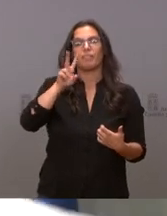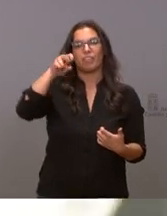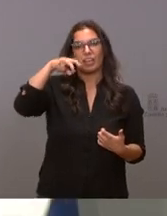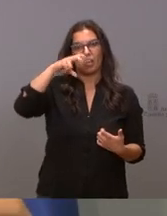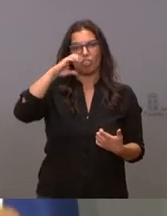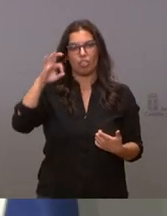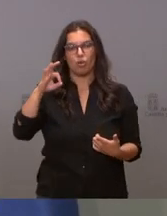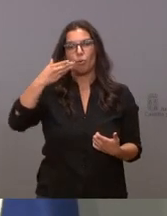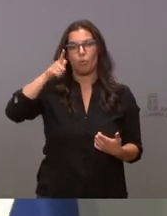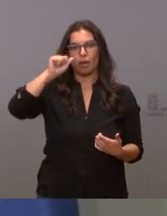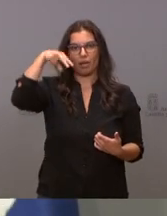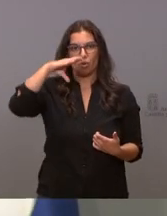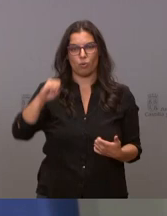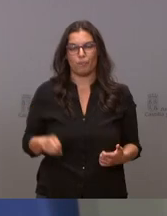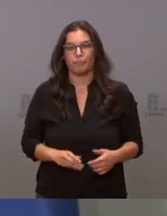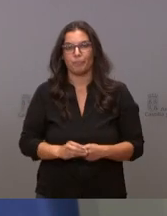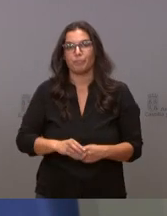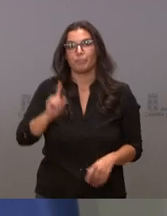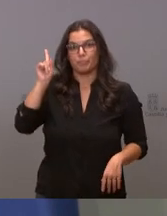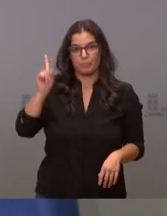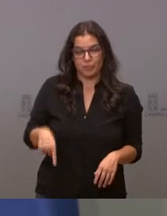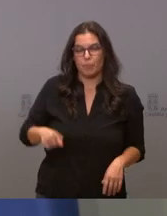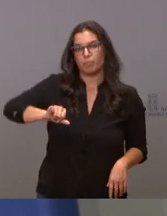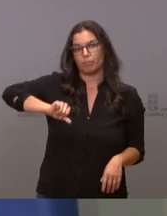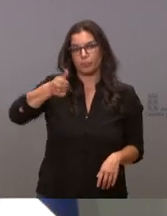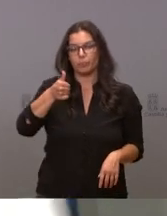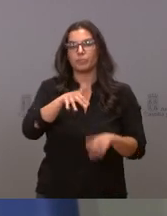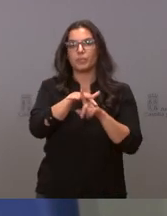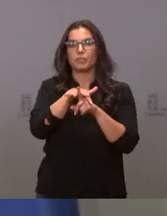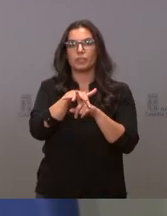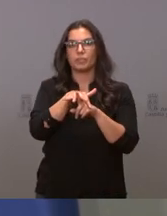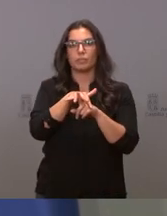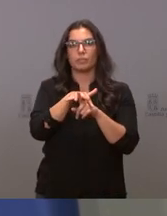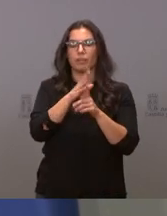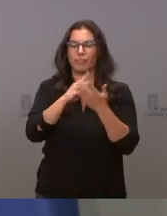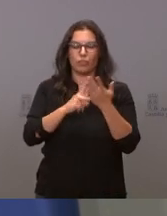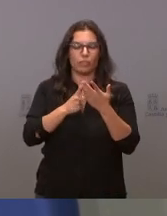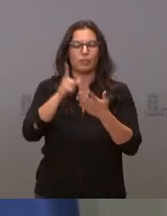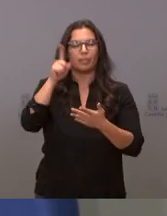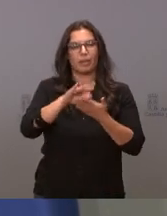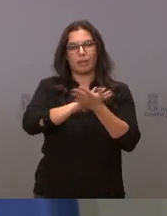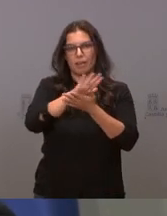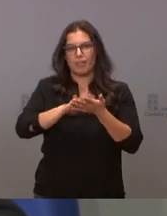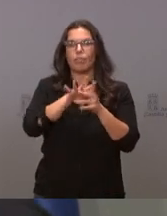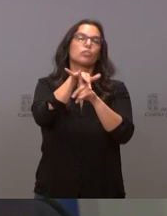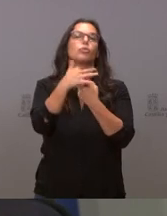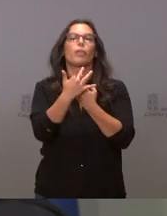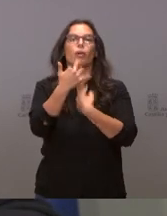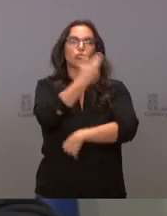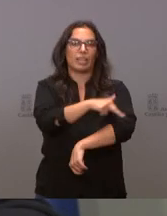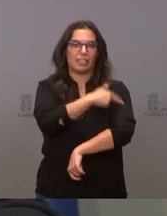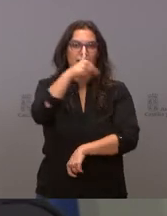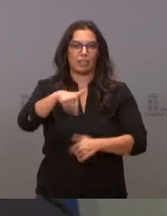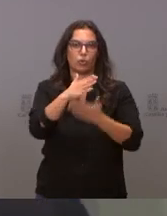También se ha dado repaso a la situación sanitaria en nuestra comunidad